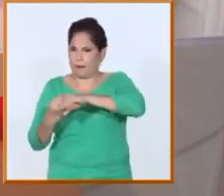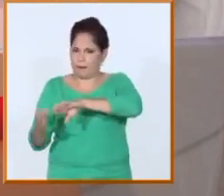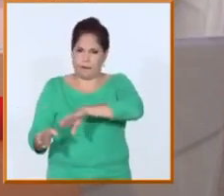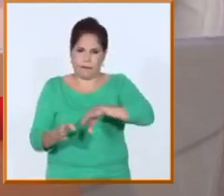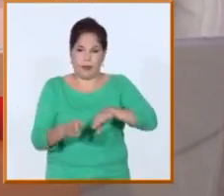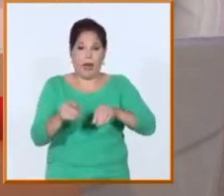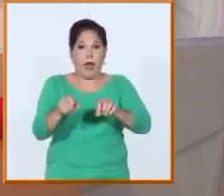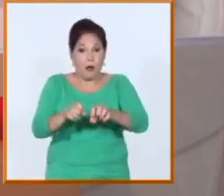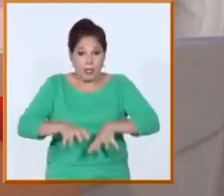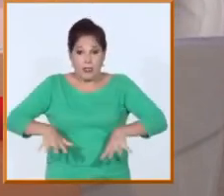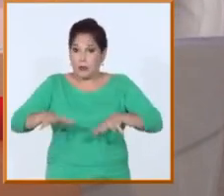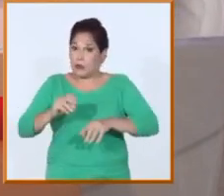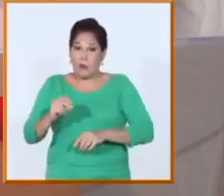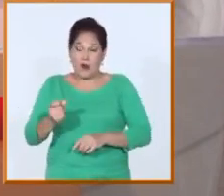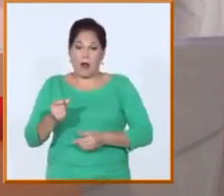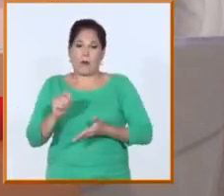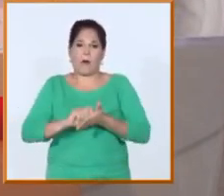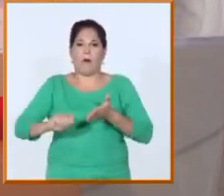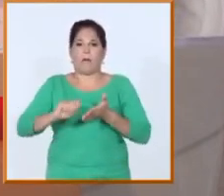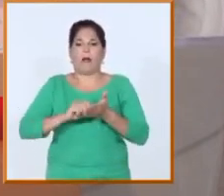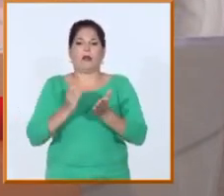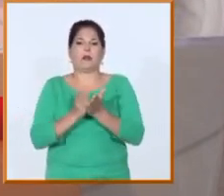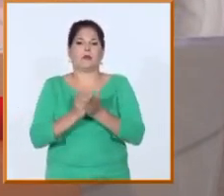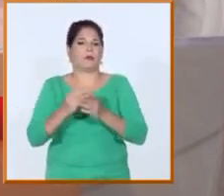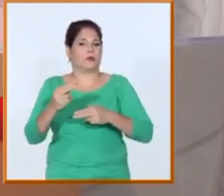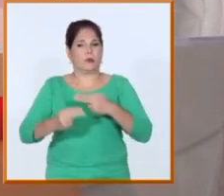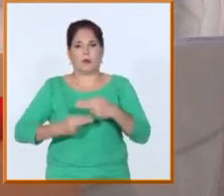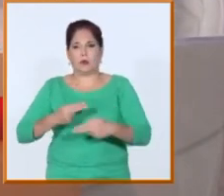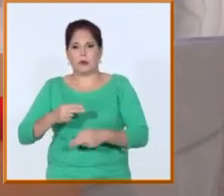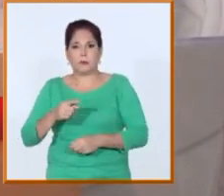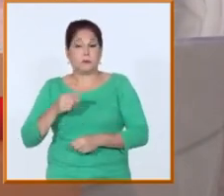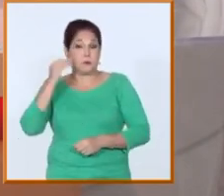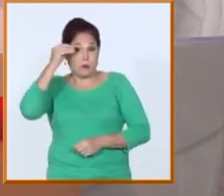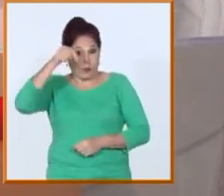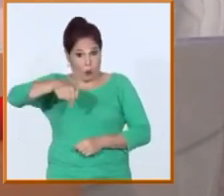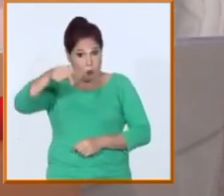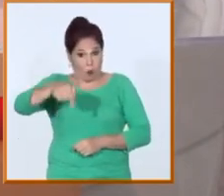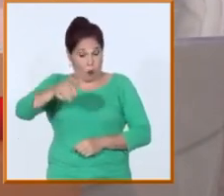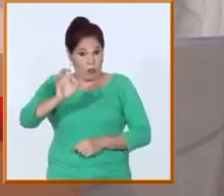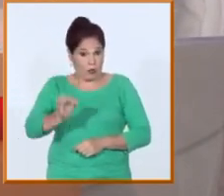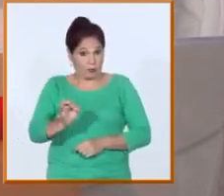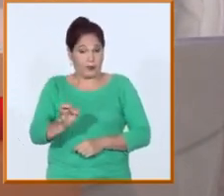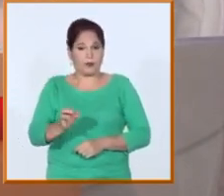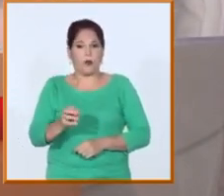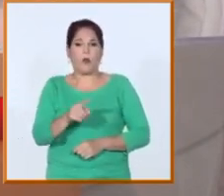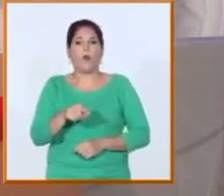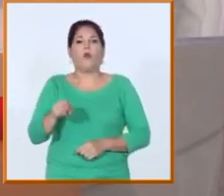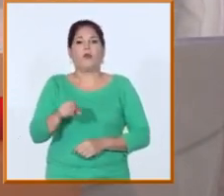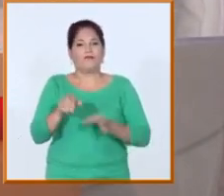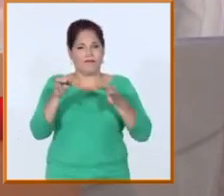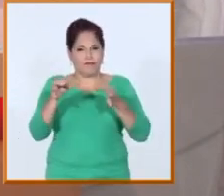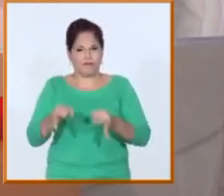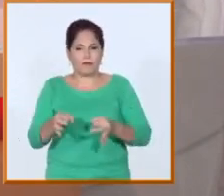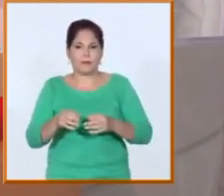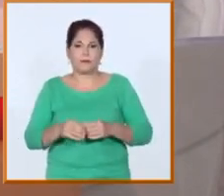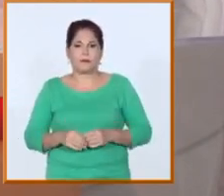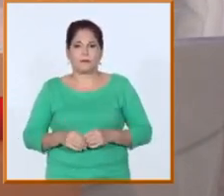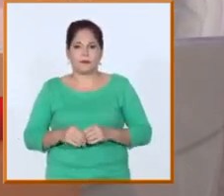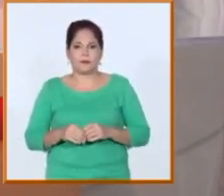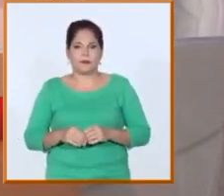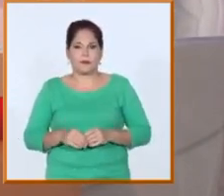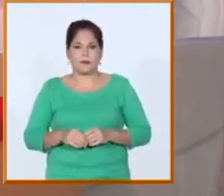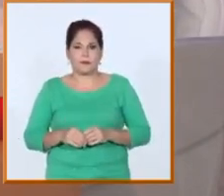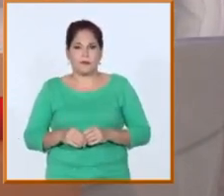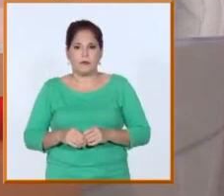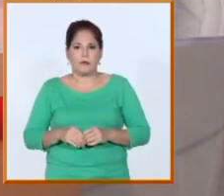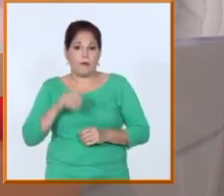circunstancias y las vorágenes. Eso cuánto hoy está respaldado precisamente por esa experiencia